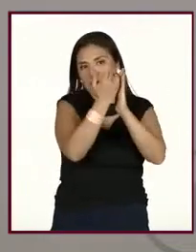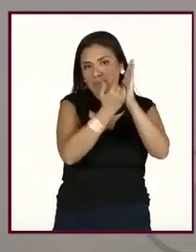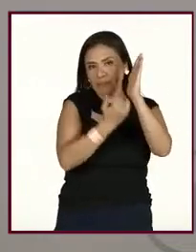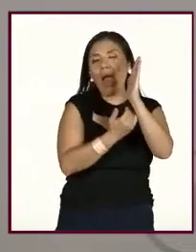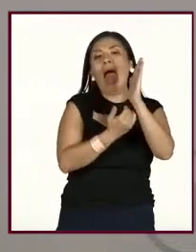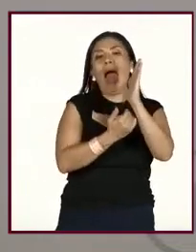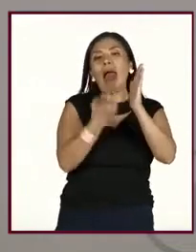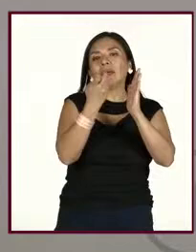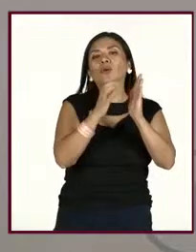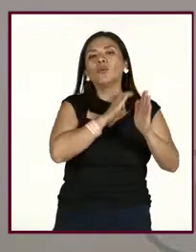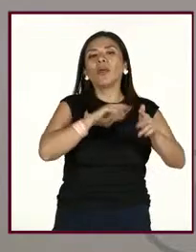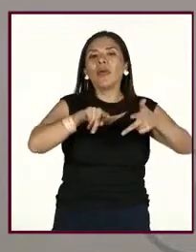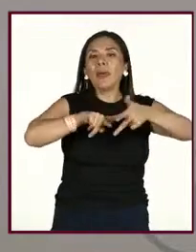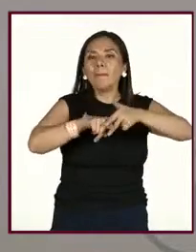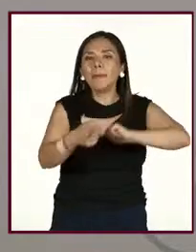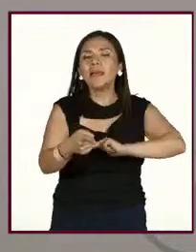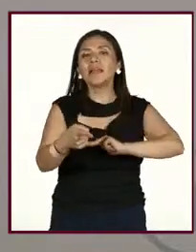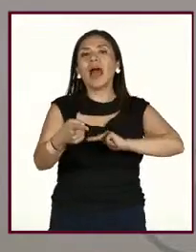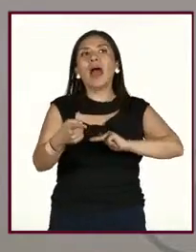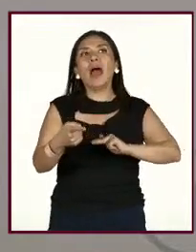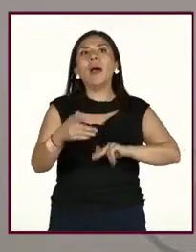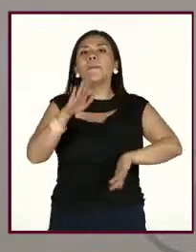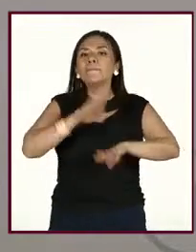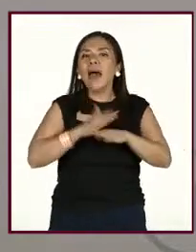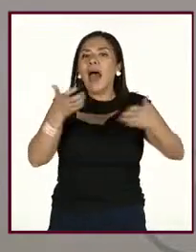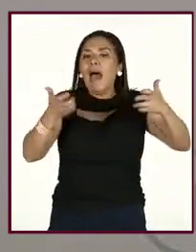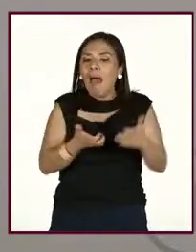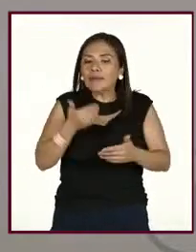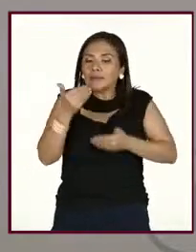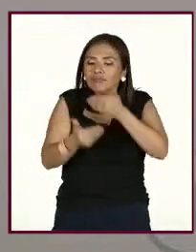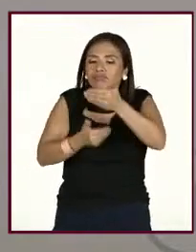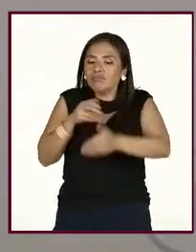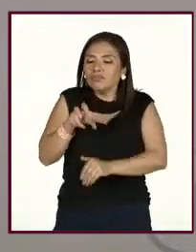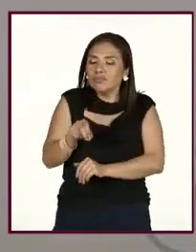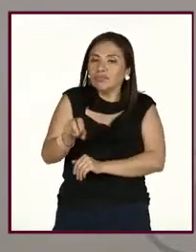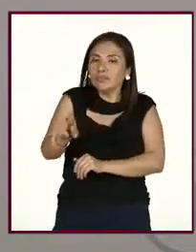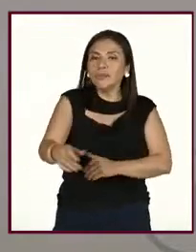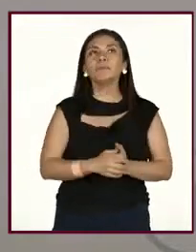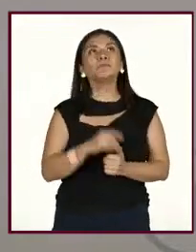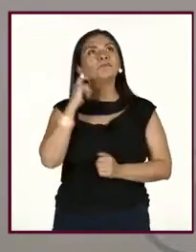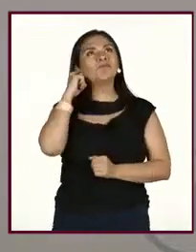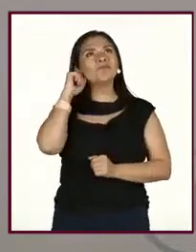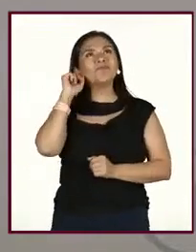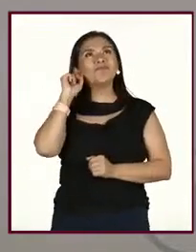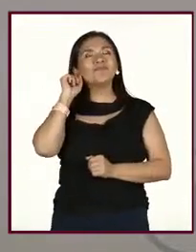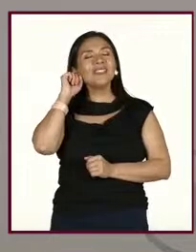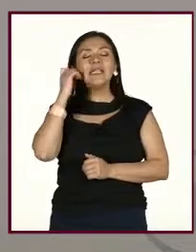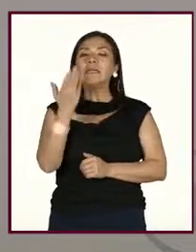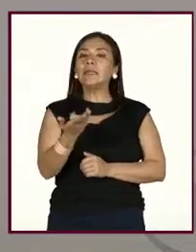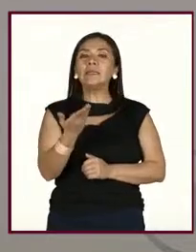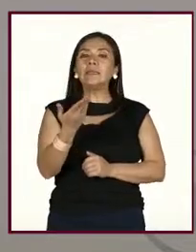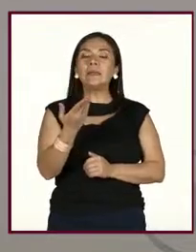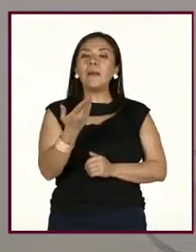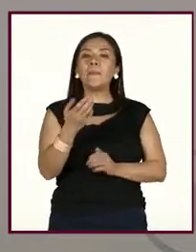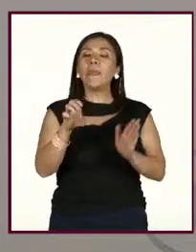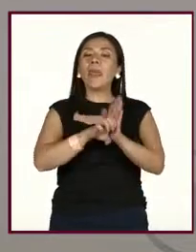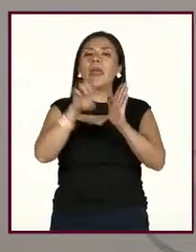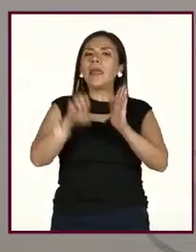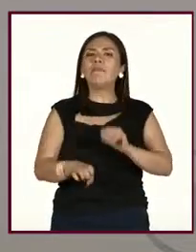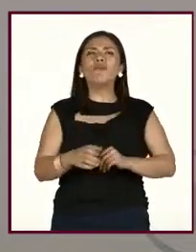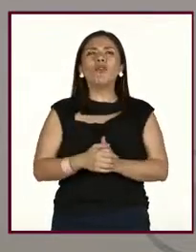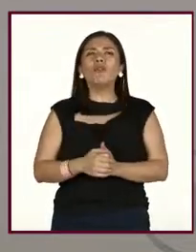empezar con esa constancia, ¿no? Como les decía, igual y metas bien